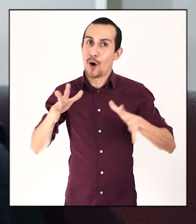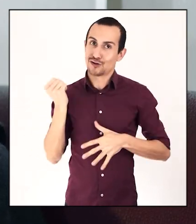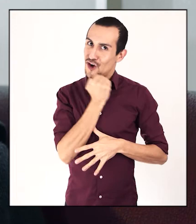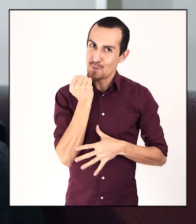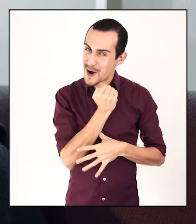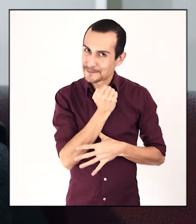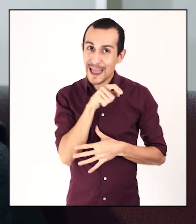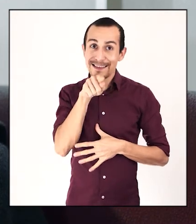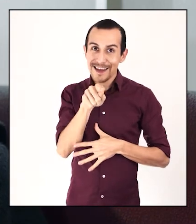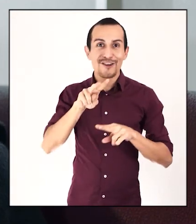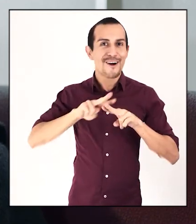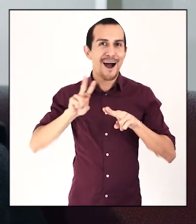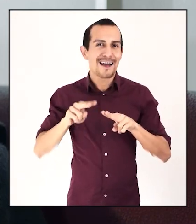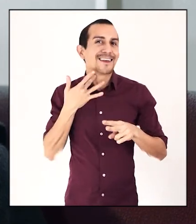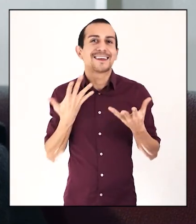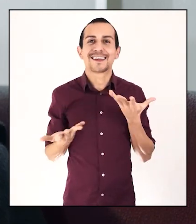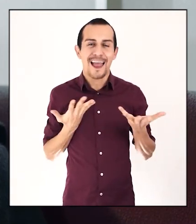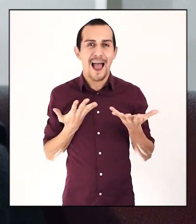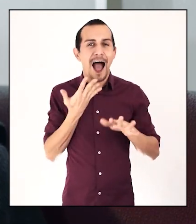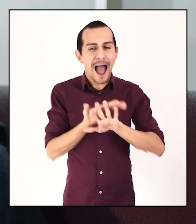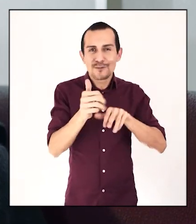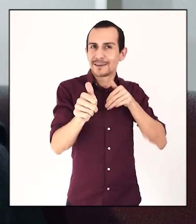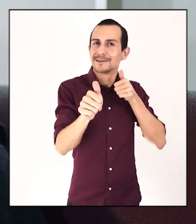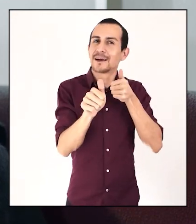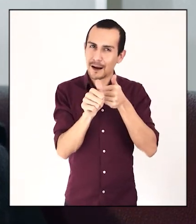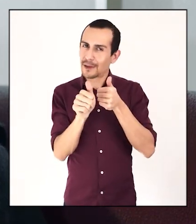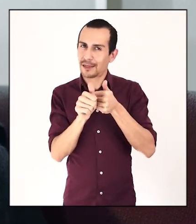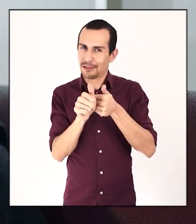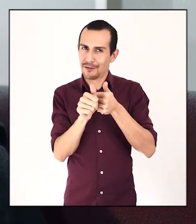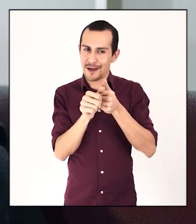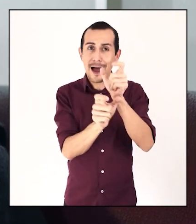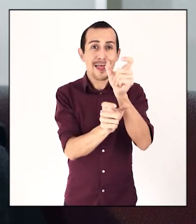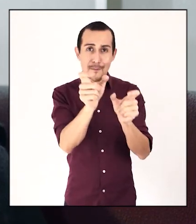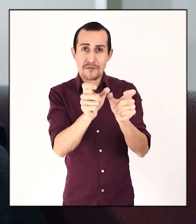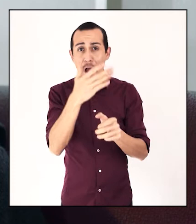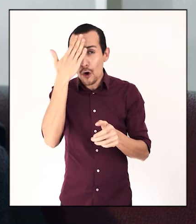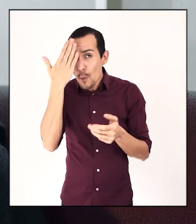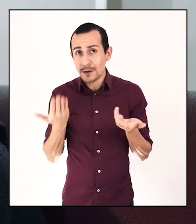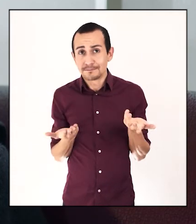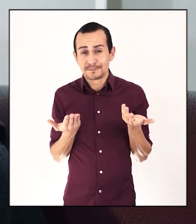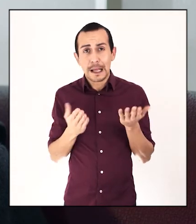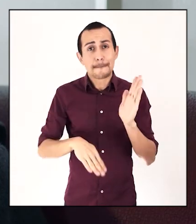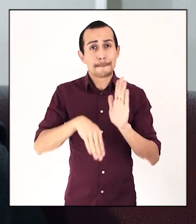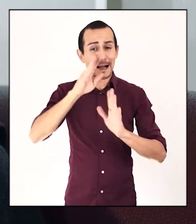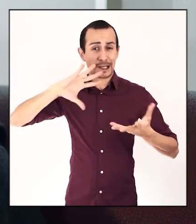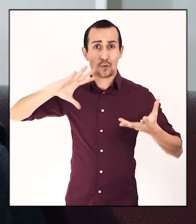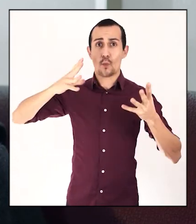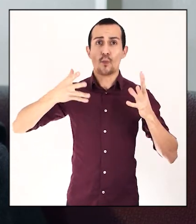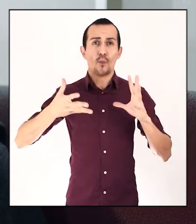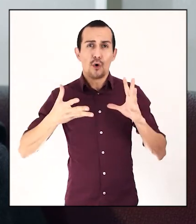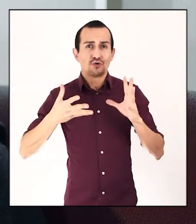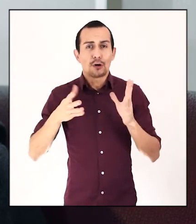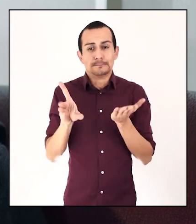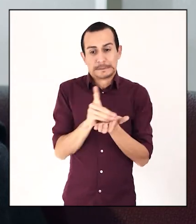tremendamente torpe, y eso hace que se produzca un acercamiento hacia esas personas, sobre todo en un mundo